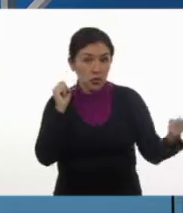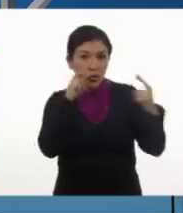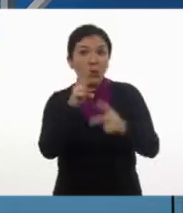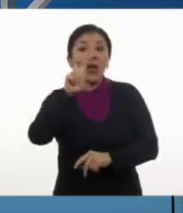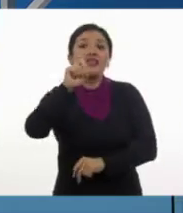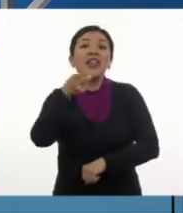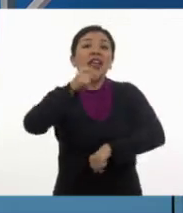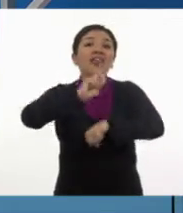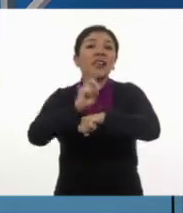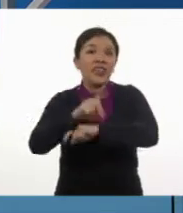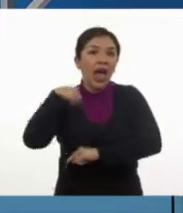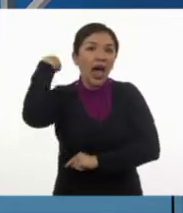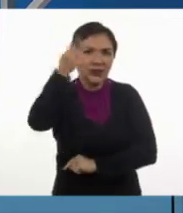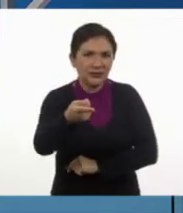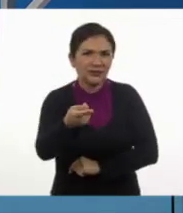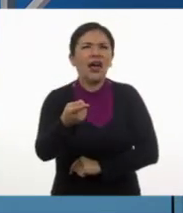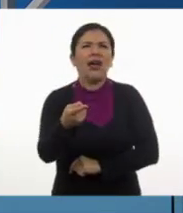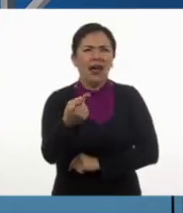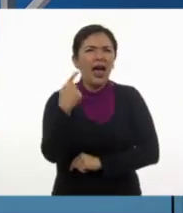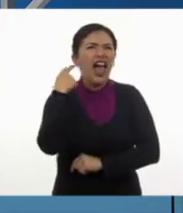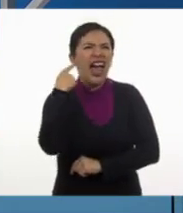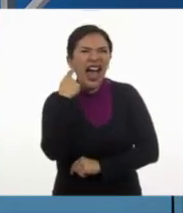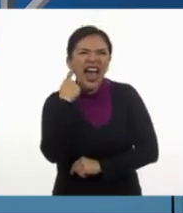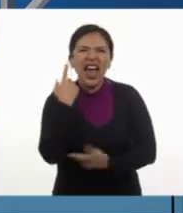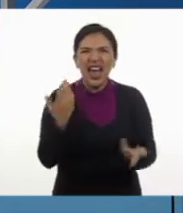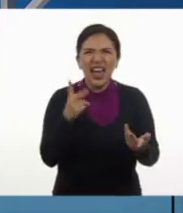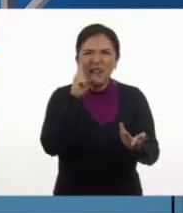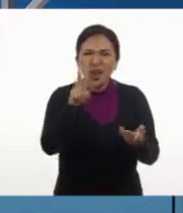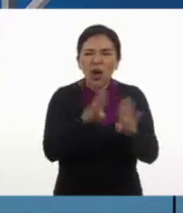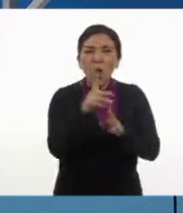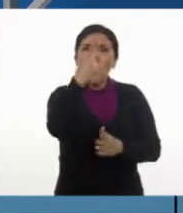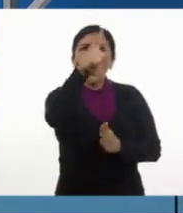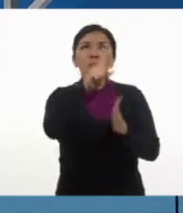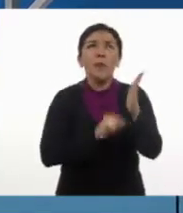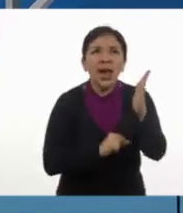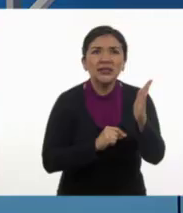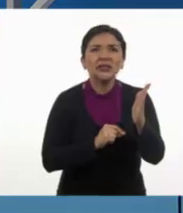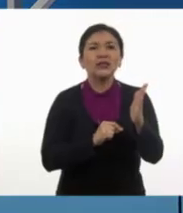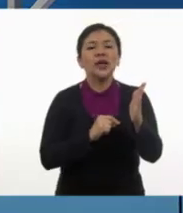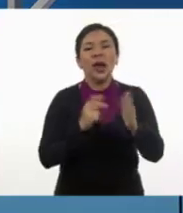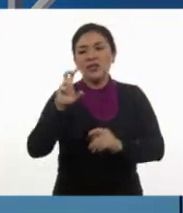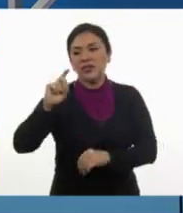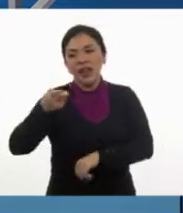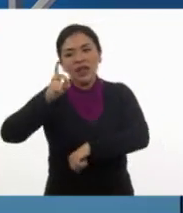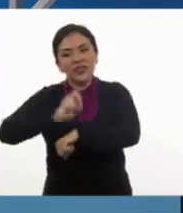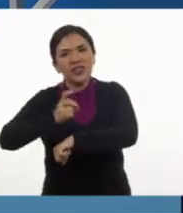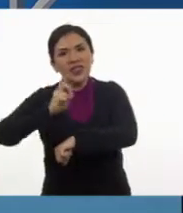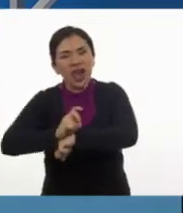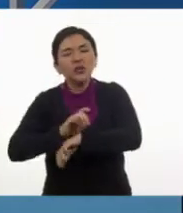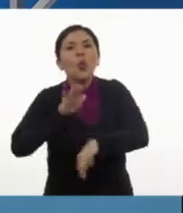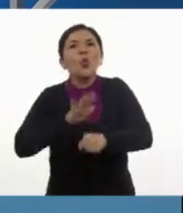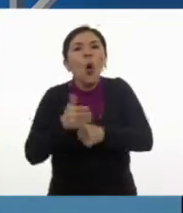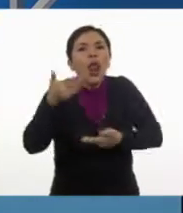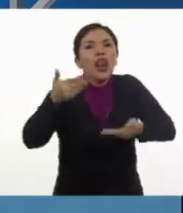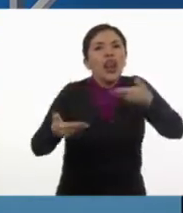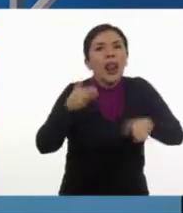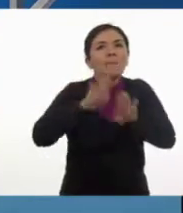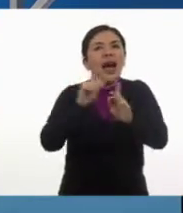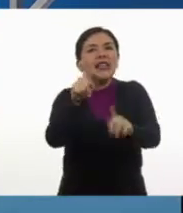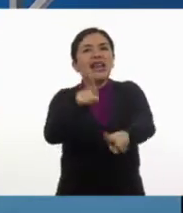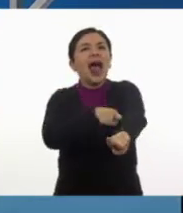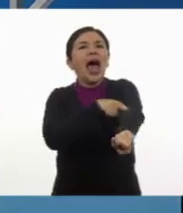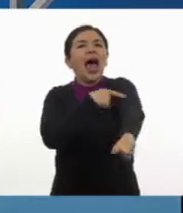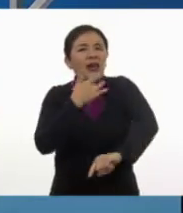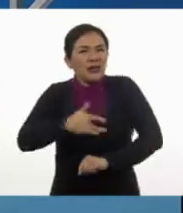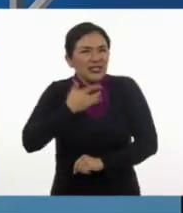días. Aunque uno de los enunciados suene a más tiempo para algunos o algunos menos